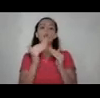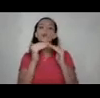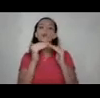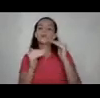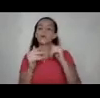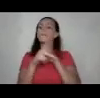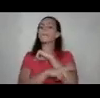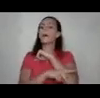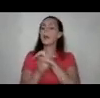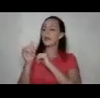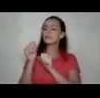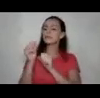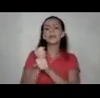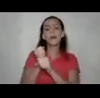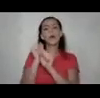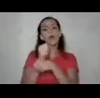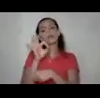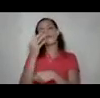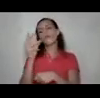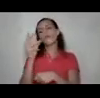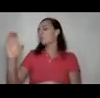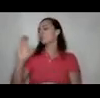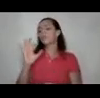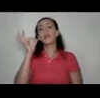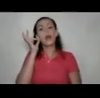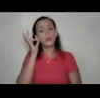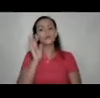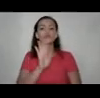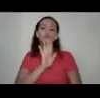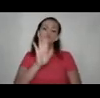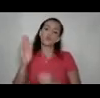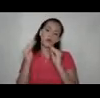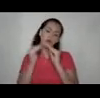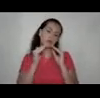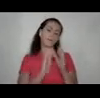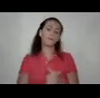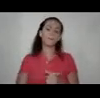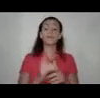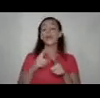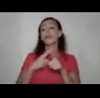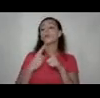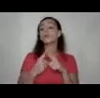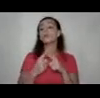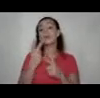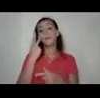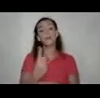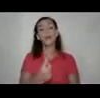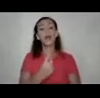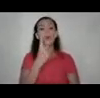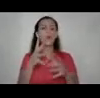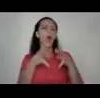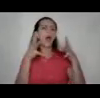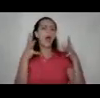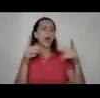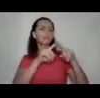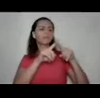ese trabajo que hacen de manera no remunerada las mujeres en sus hogares entonces vean que hay una amplia gama de